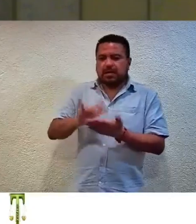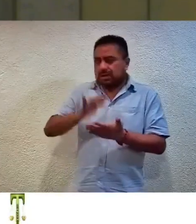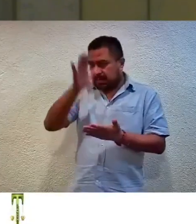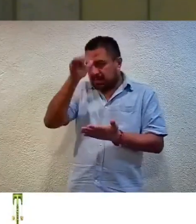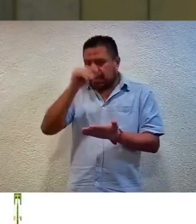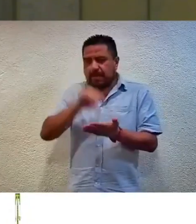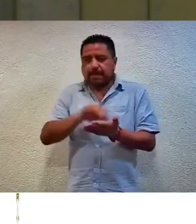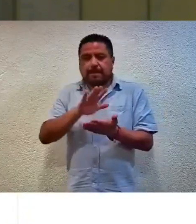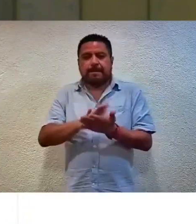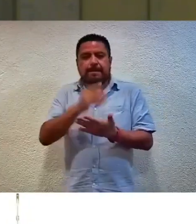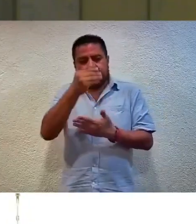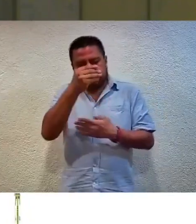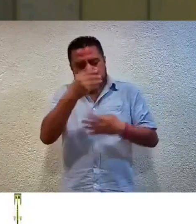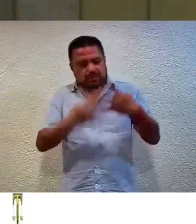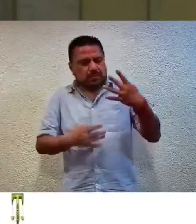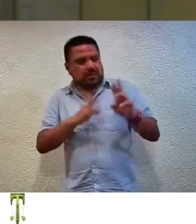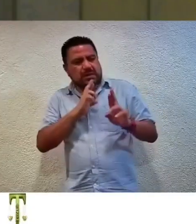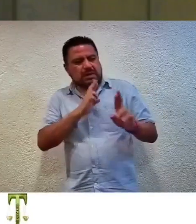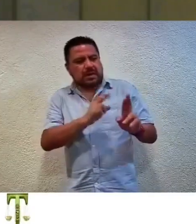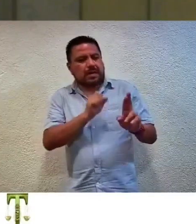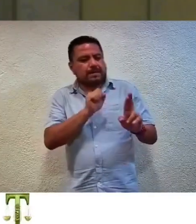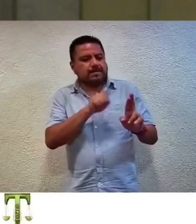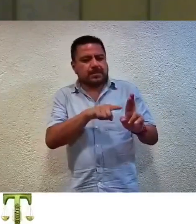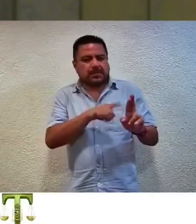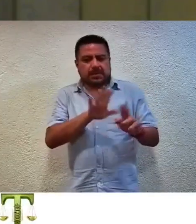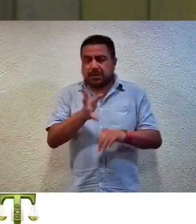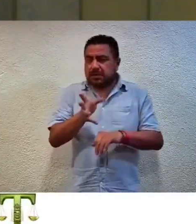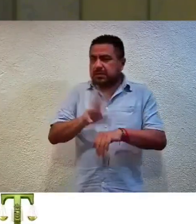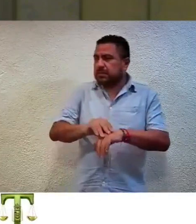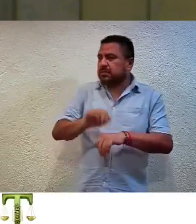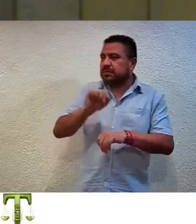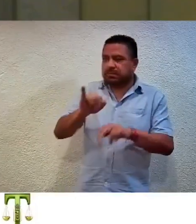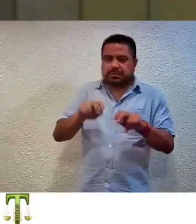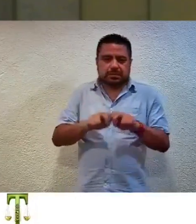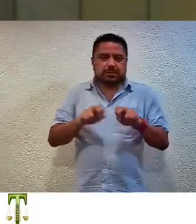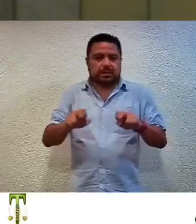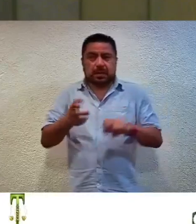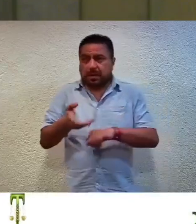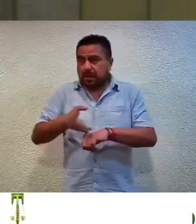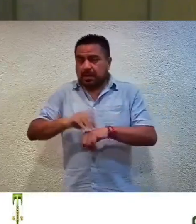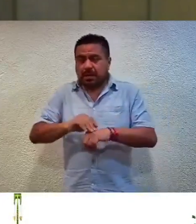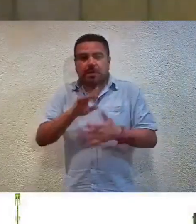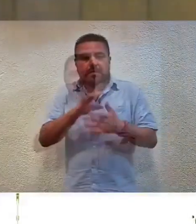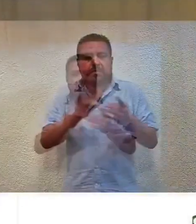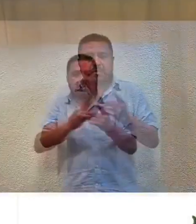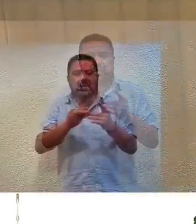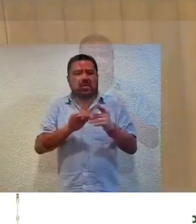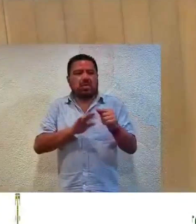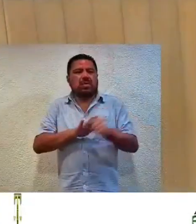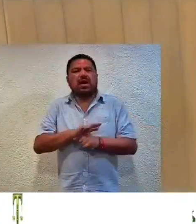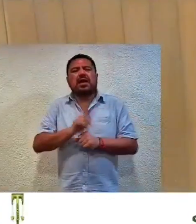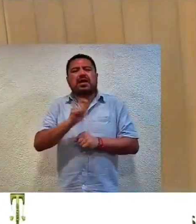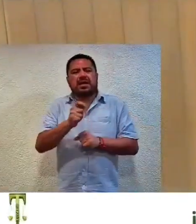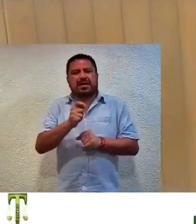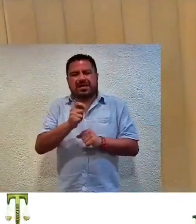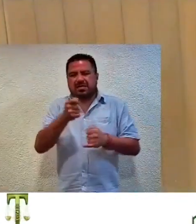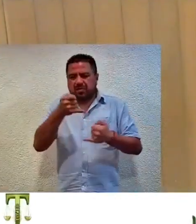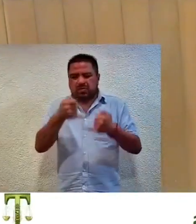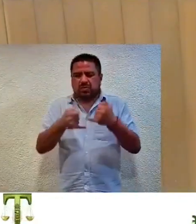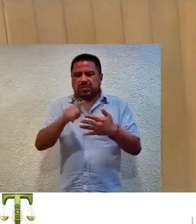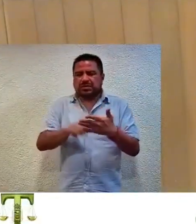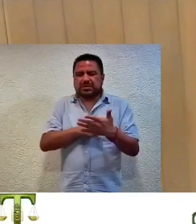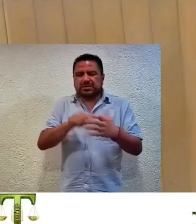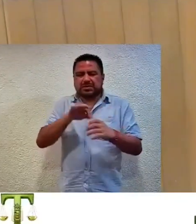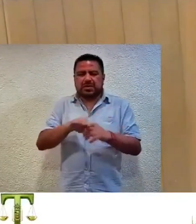resolutivos del mismo. Con la autorización del pleno, me permito dar cuenta con el proyecto de resolución relativo al juicio electoral